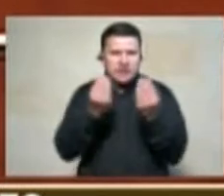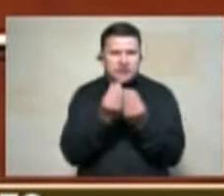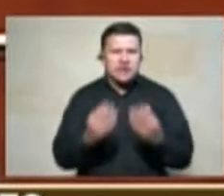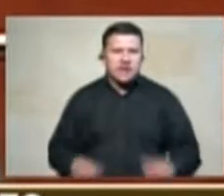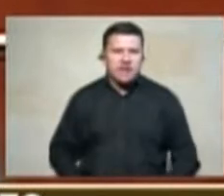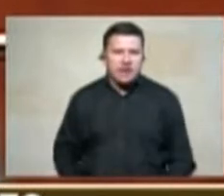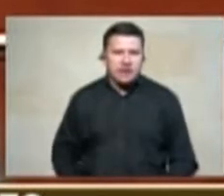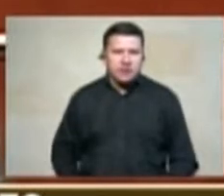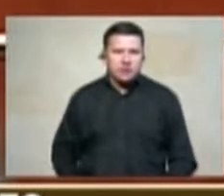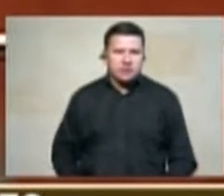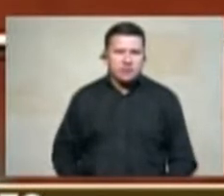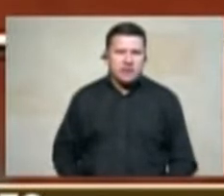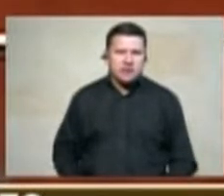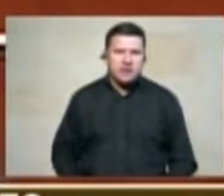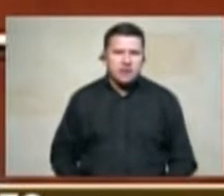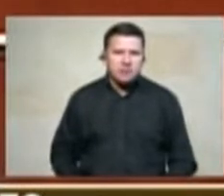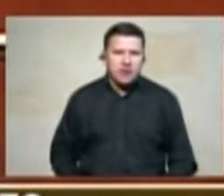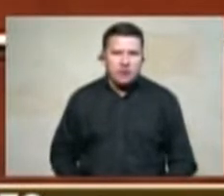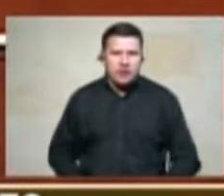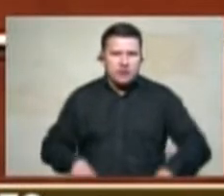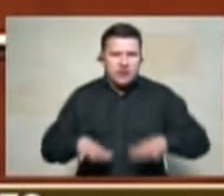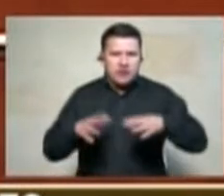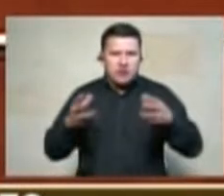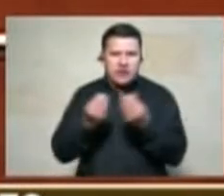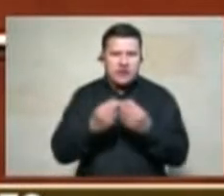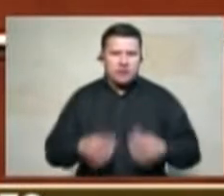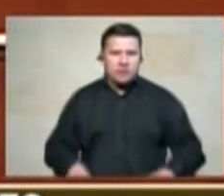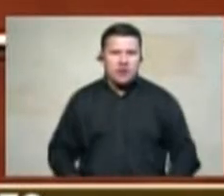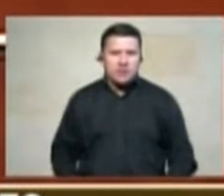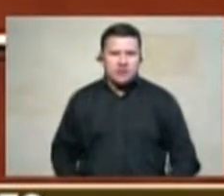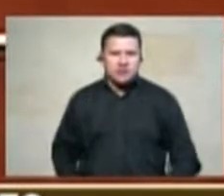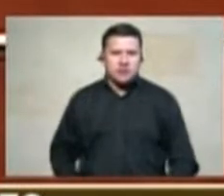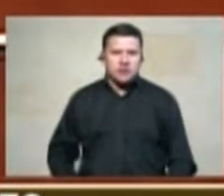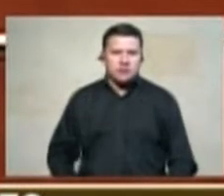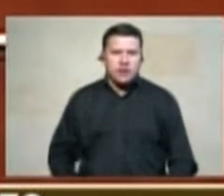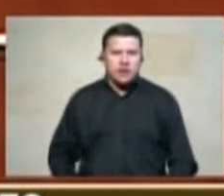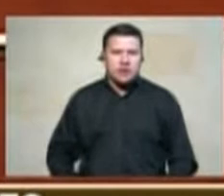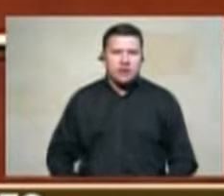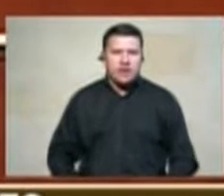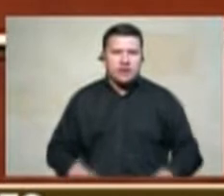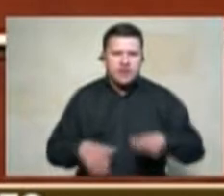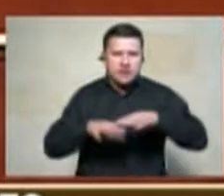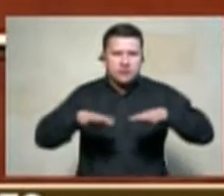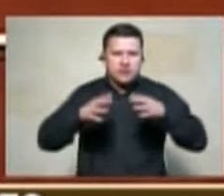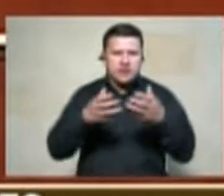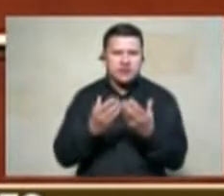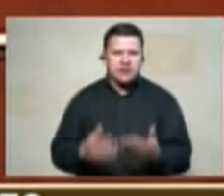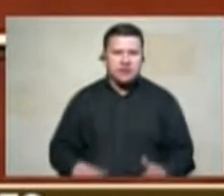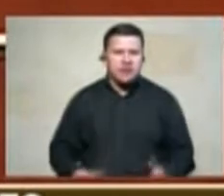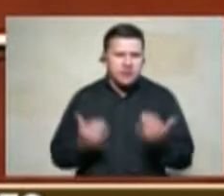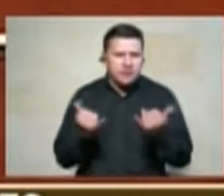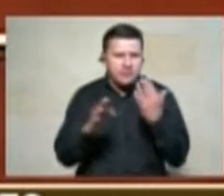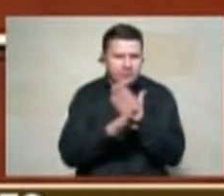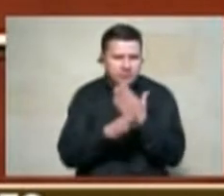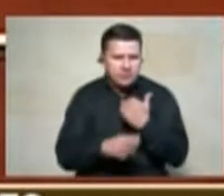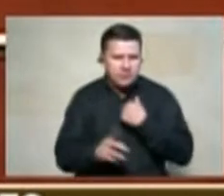trabajado y he estudiado pero un pobre campesino no tiene esa misma suerte y por eso estoy aquí hoy siendo víctima de un